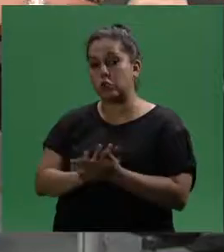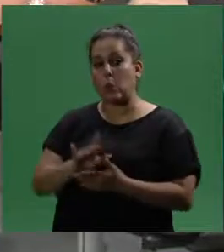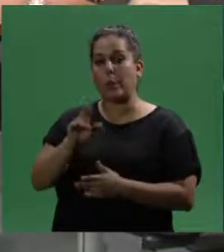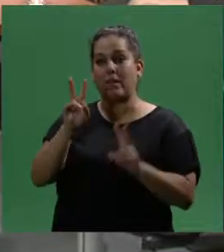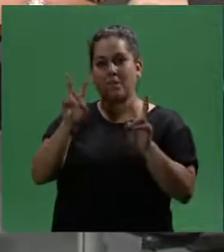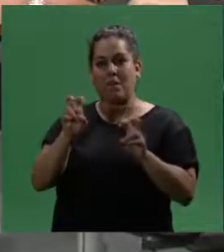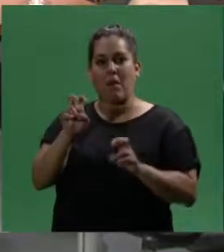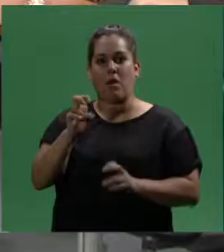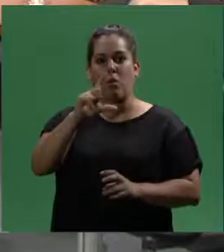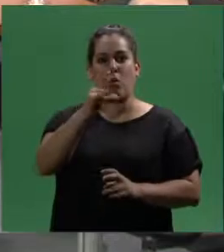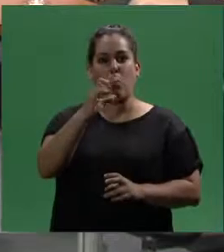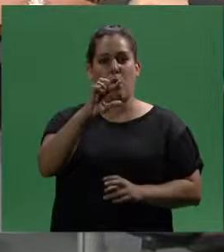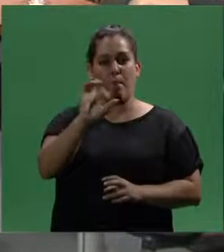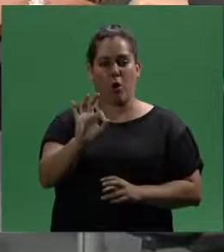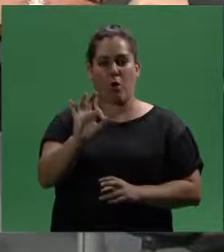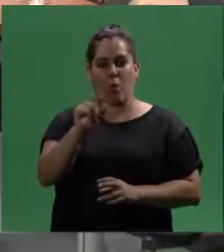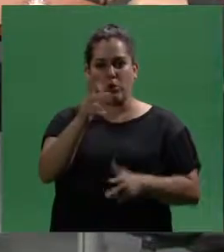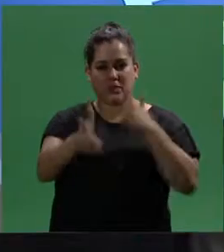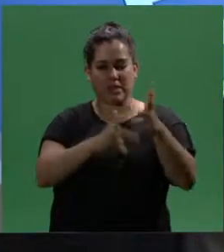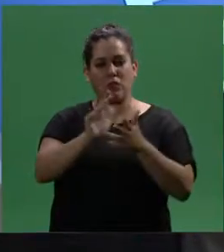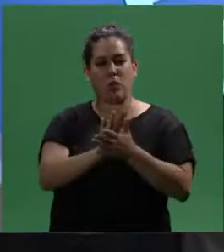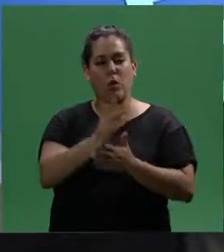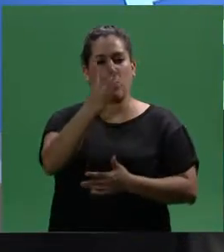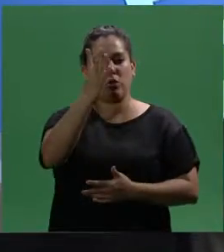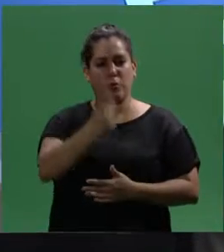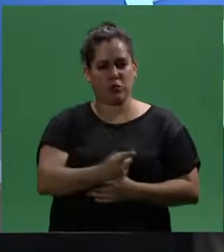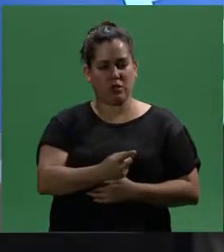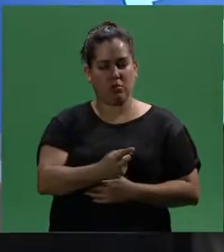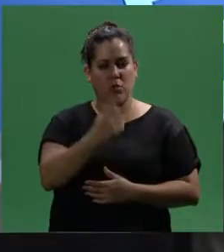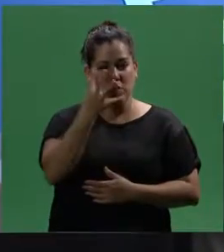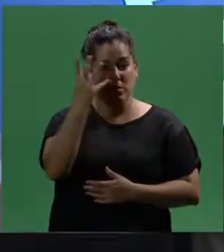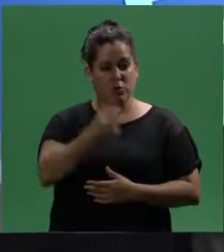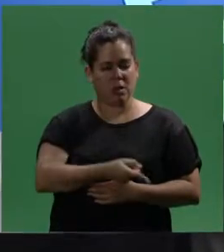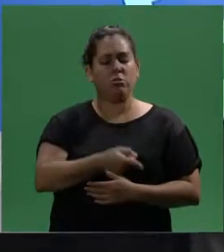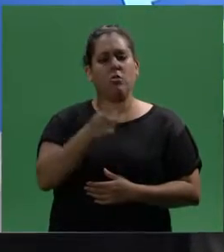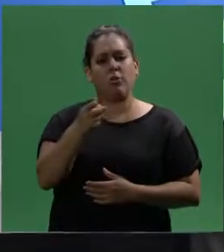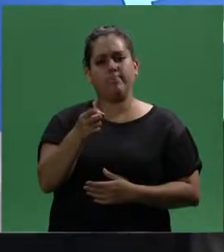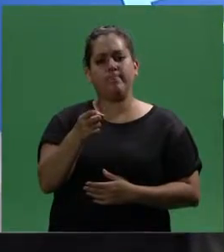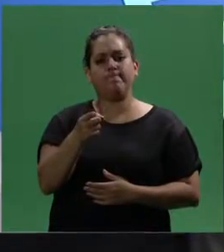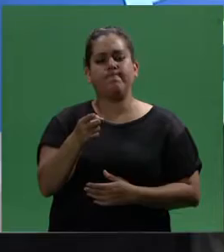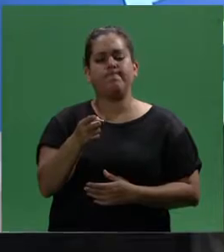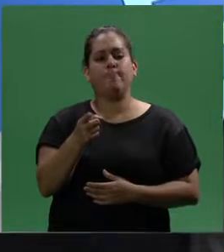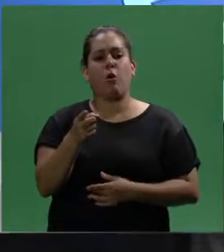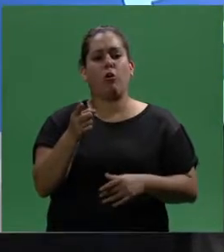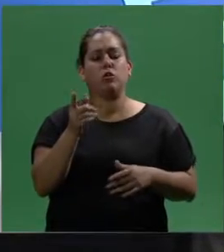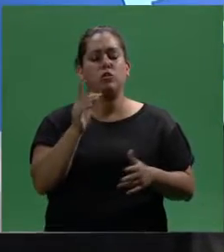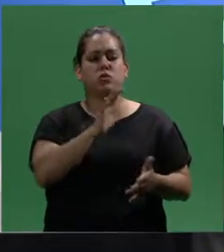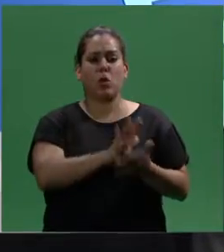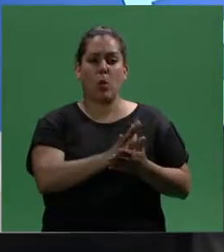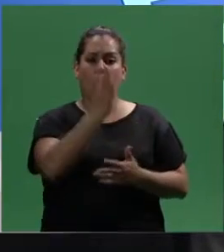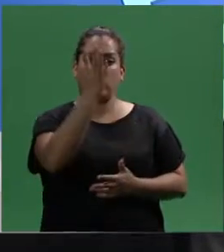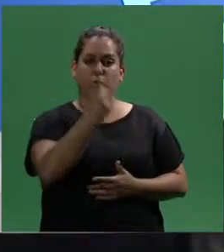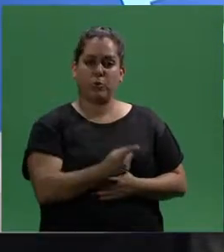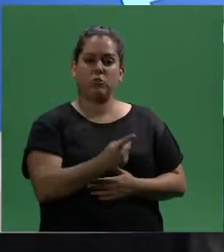con respecto al CUPO, porque el tema que vos estás planteando es el CUPO, que se aplica con